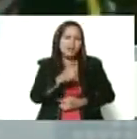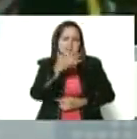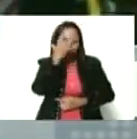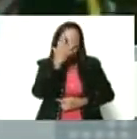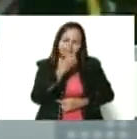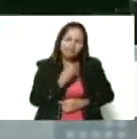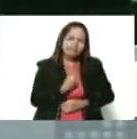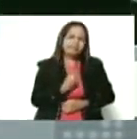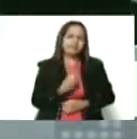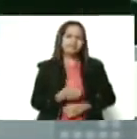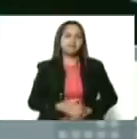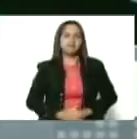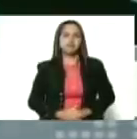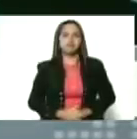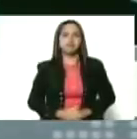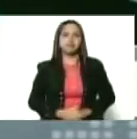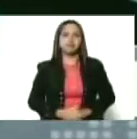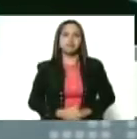Totalmente desbastados.